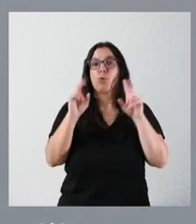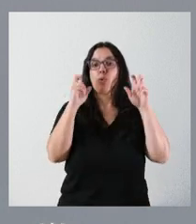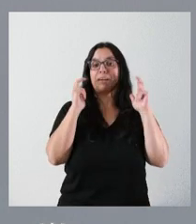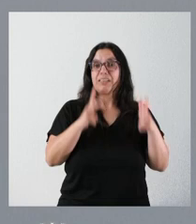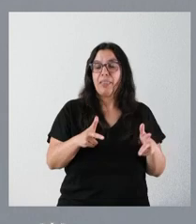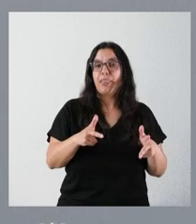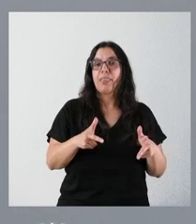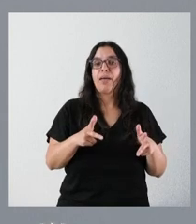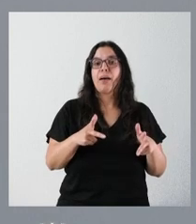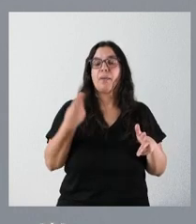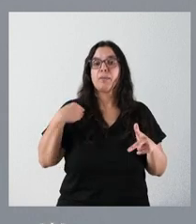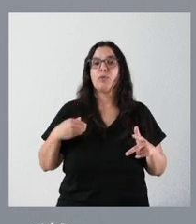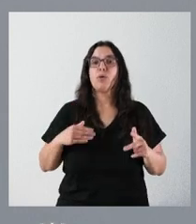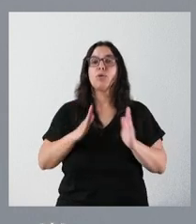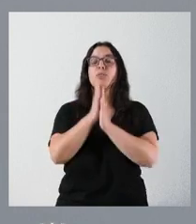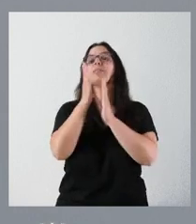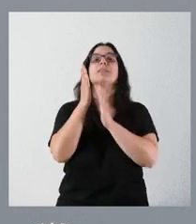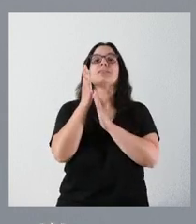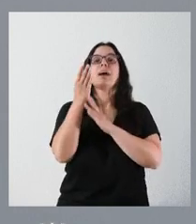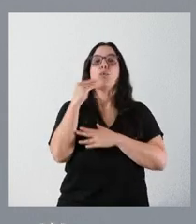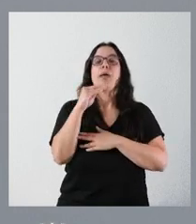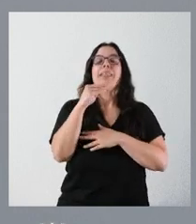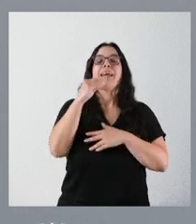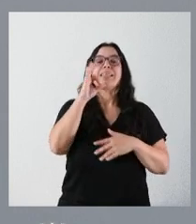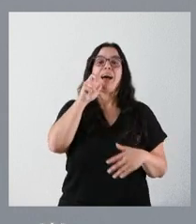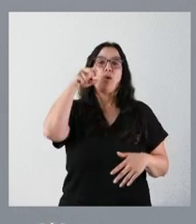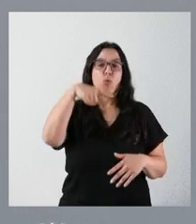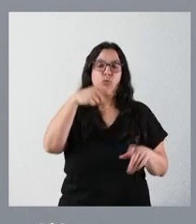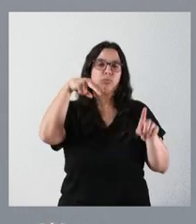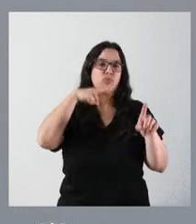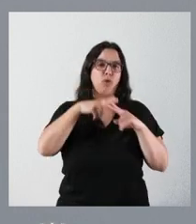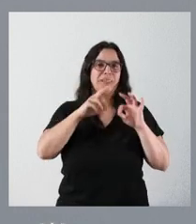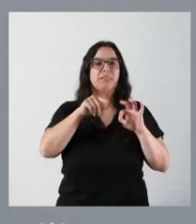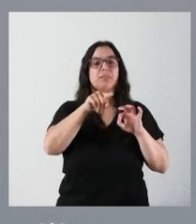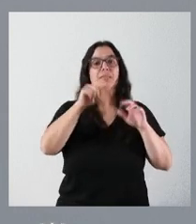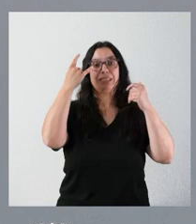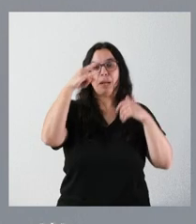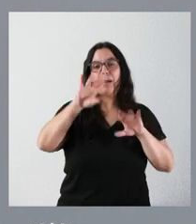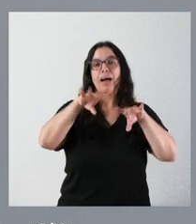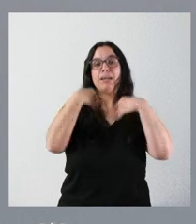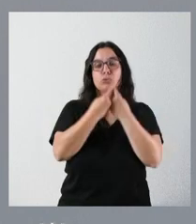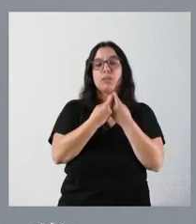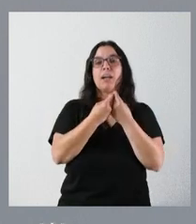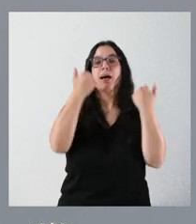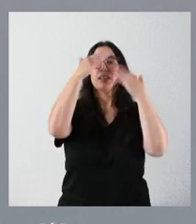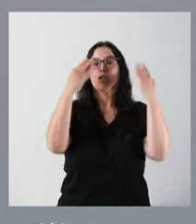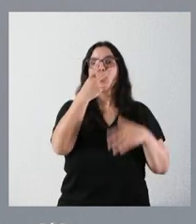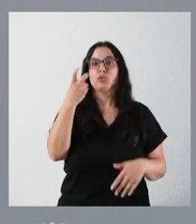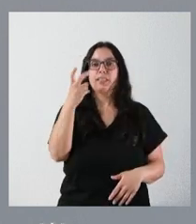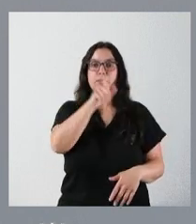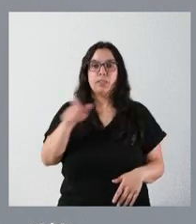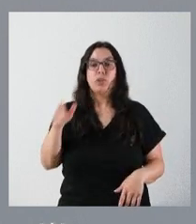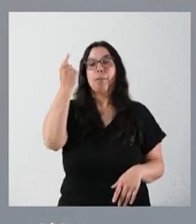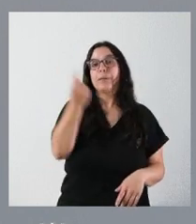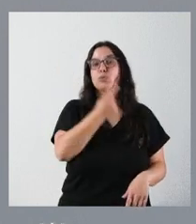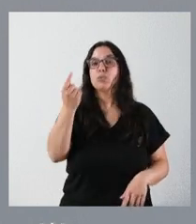de San Juan de Sahagún en Salamanca va a atender a un total de 200 personas y el presupuesto asciende, como